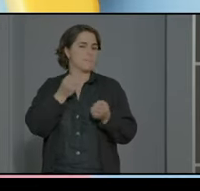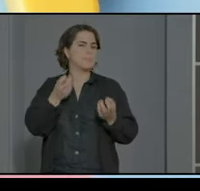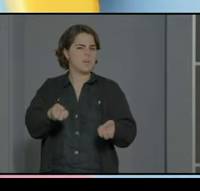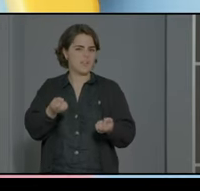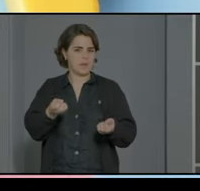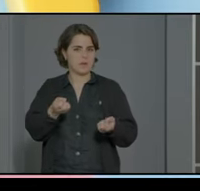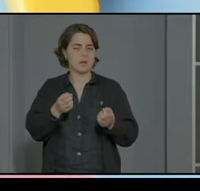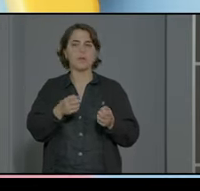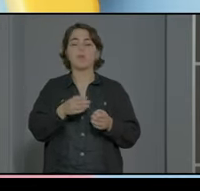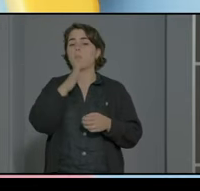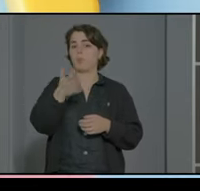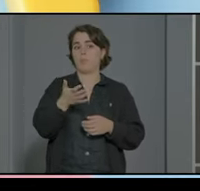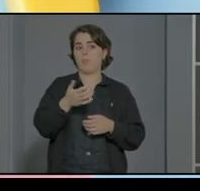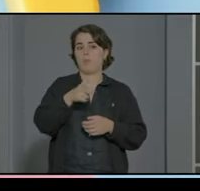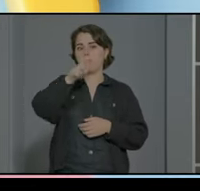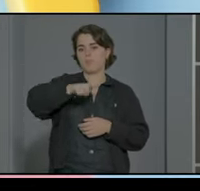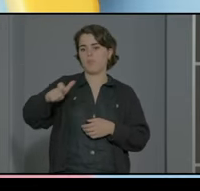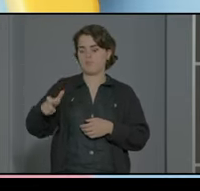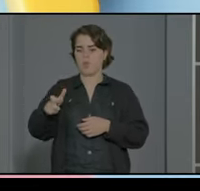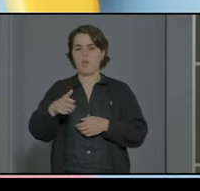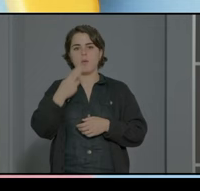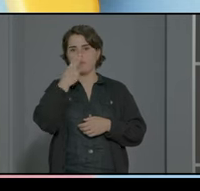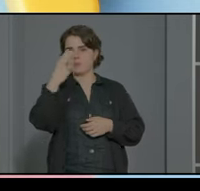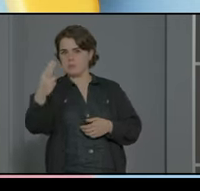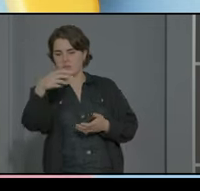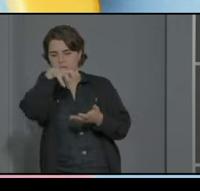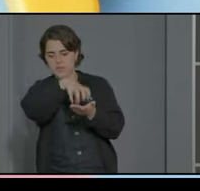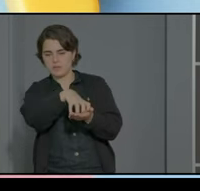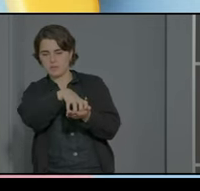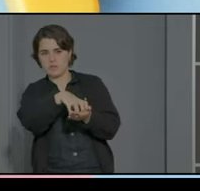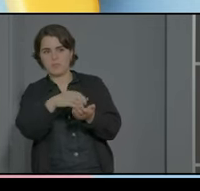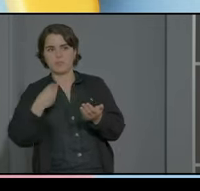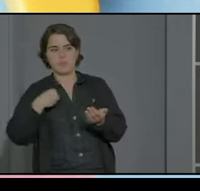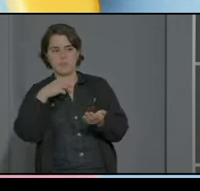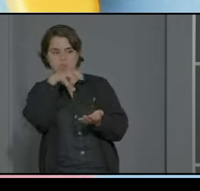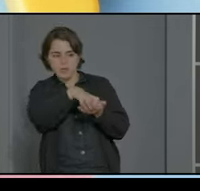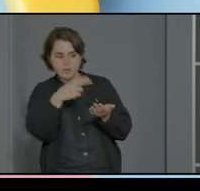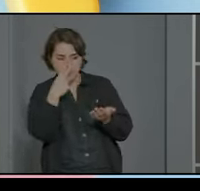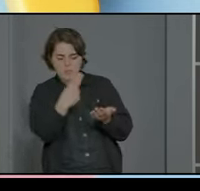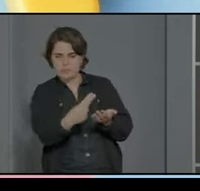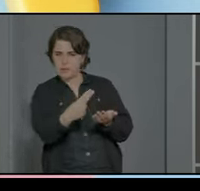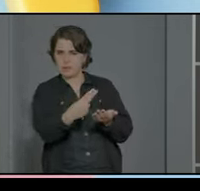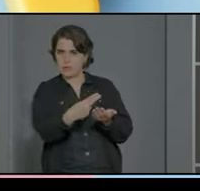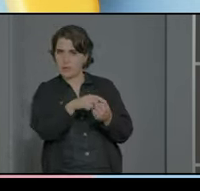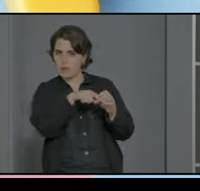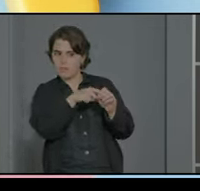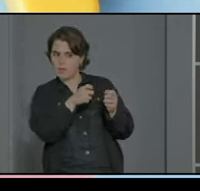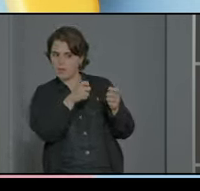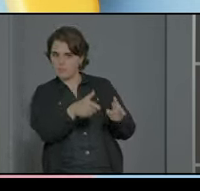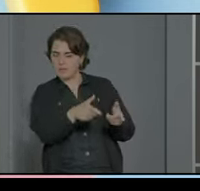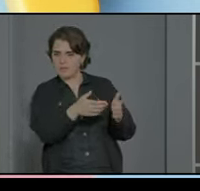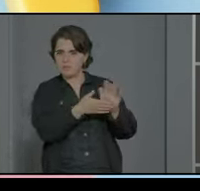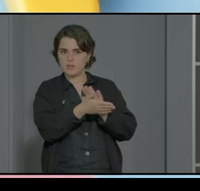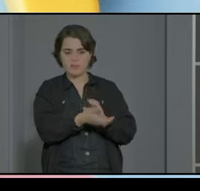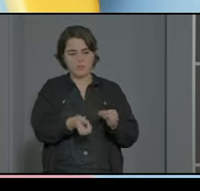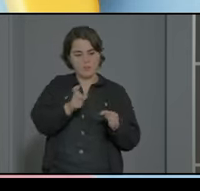a estar en el centro porque están visitando están visitando y en el momento de solicitar el centro dan la plaza y consiguen